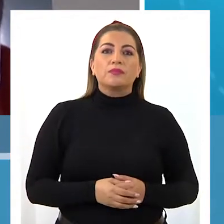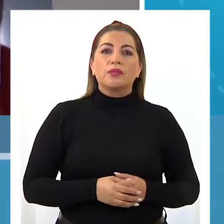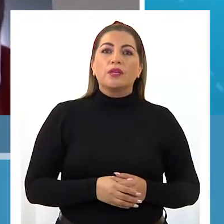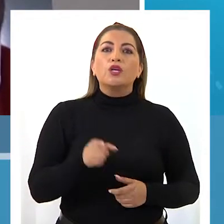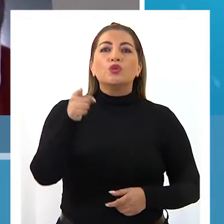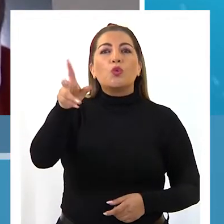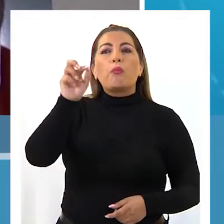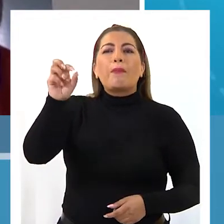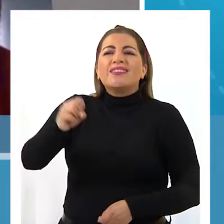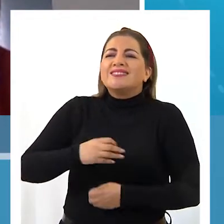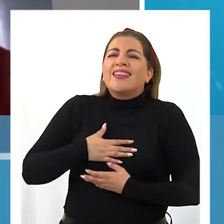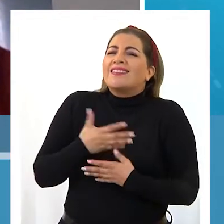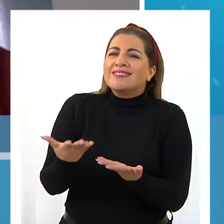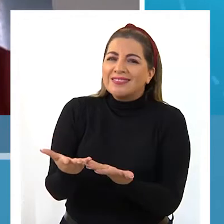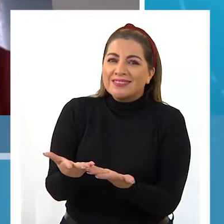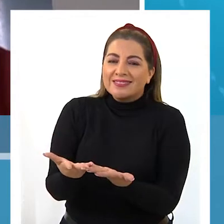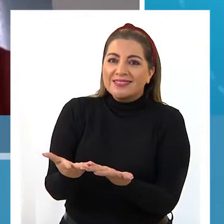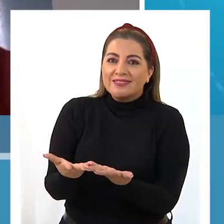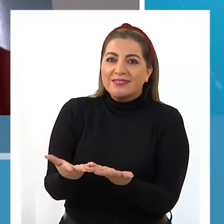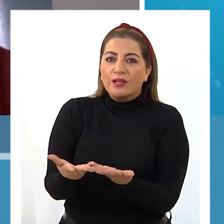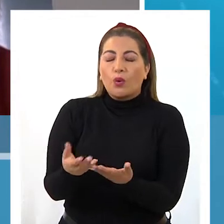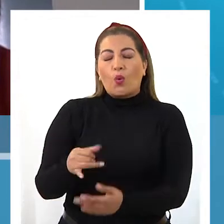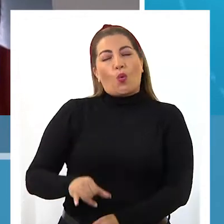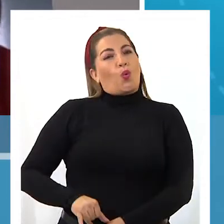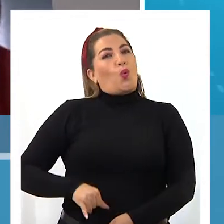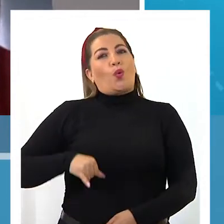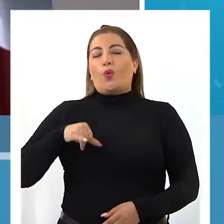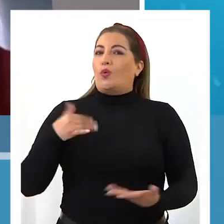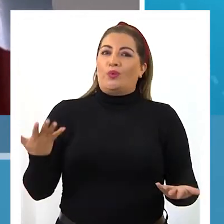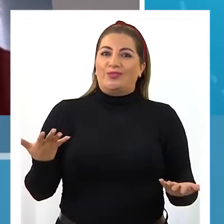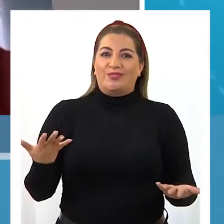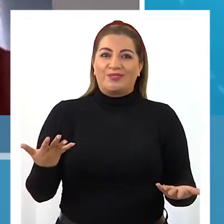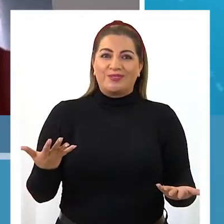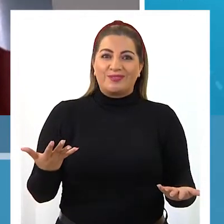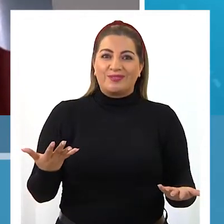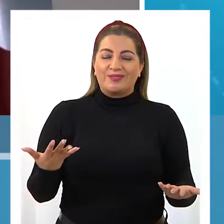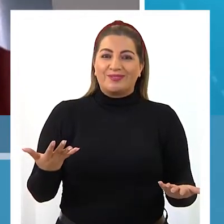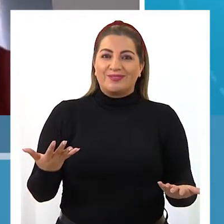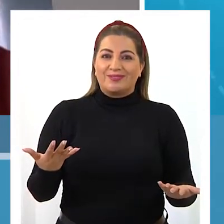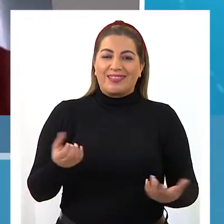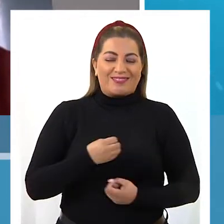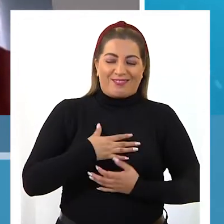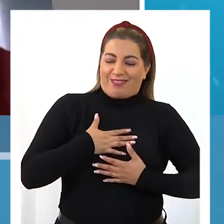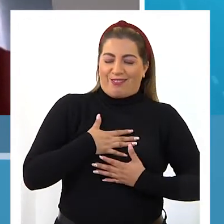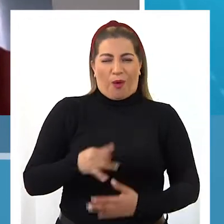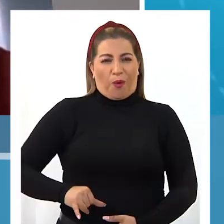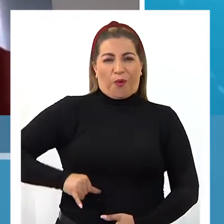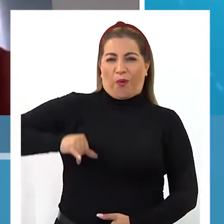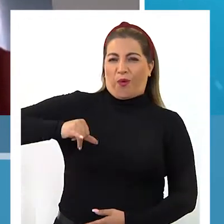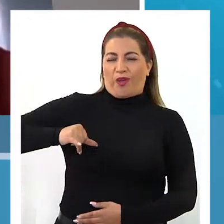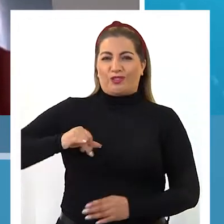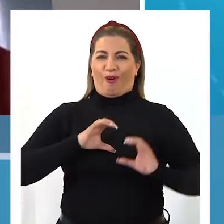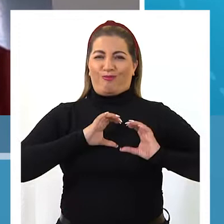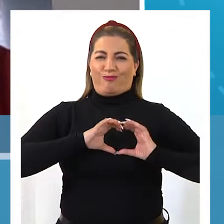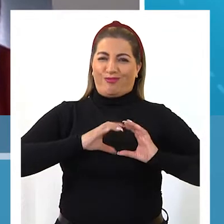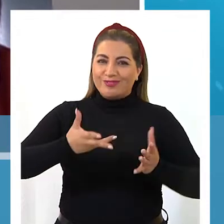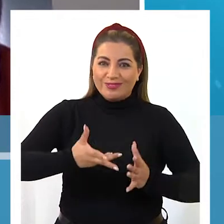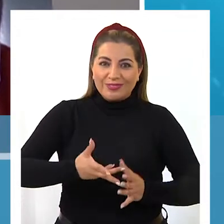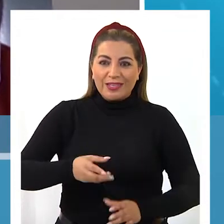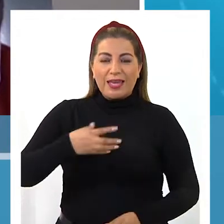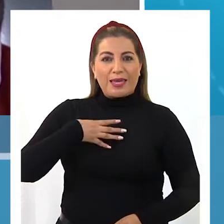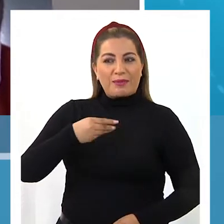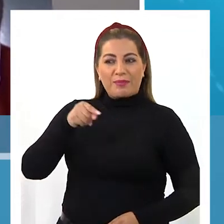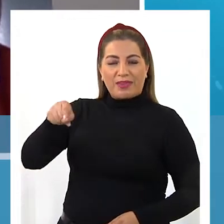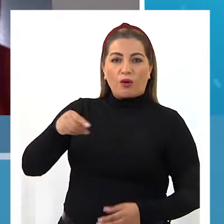sientes tú como padre? ¿Qué más orgullo puedo tener sentir? Súper orgulloso, súper contento por él